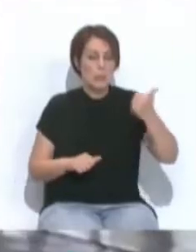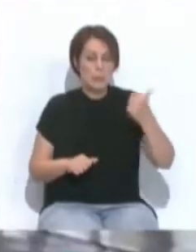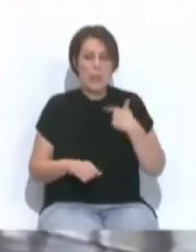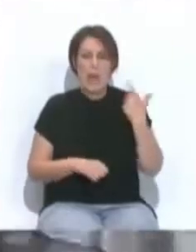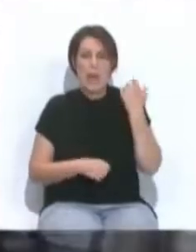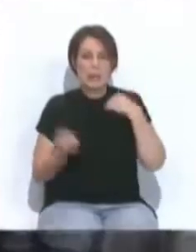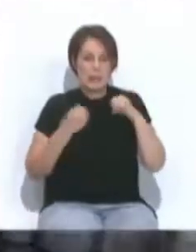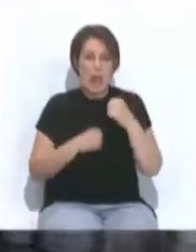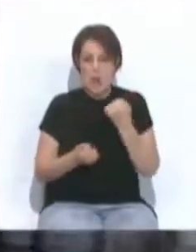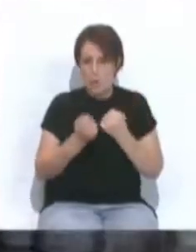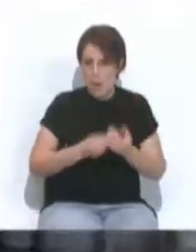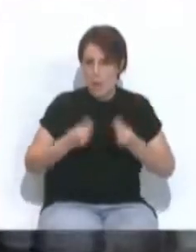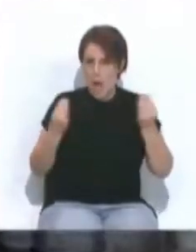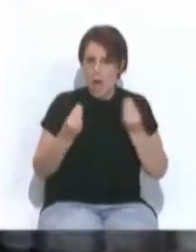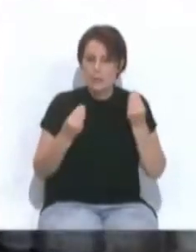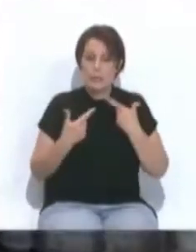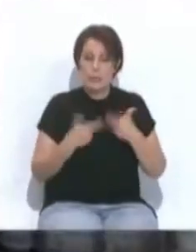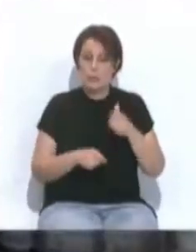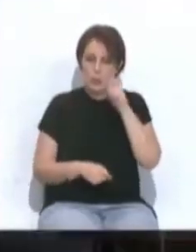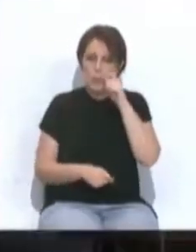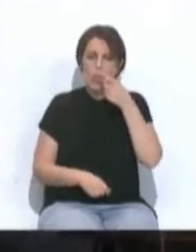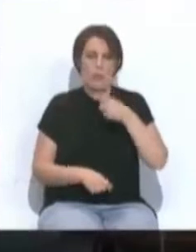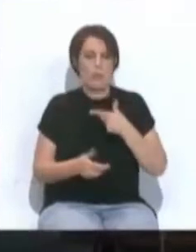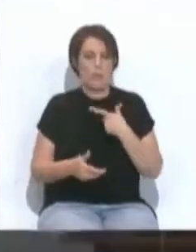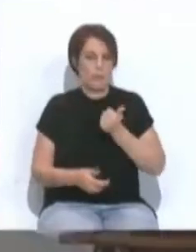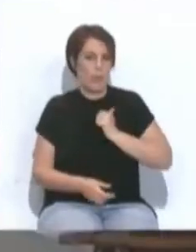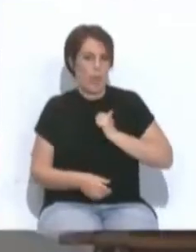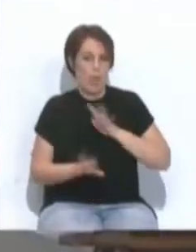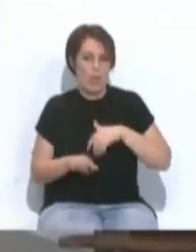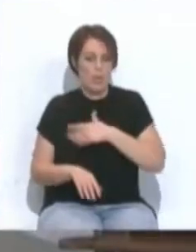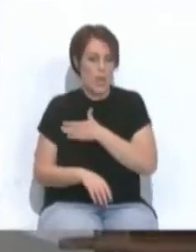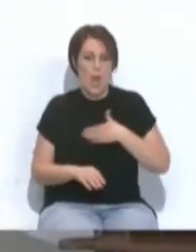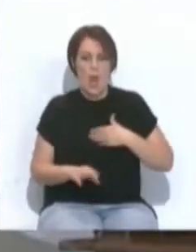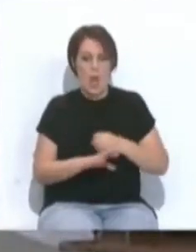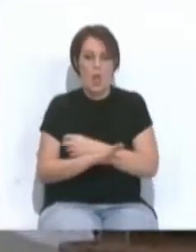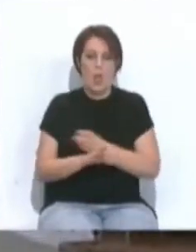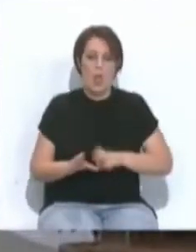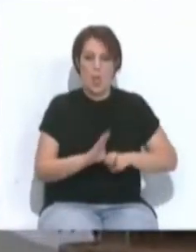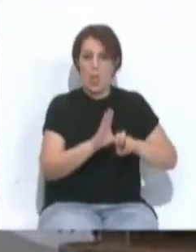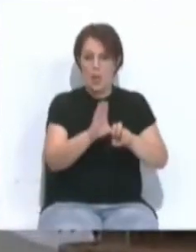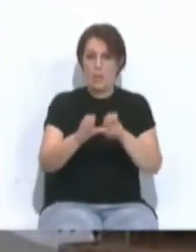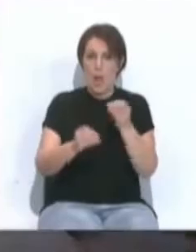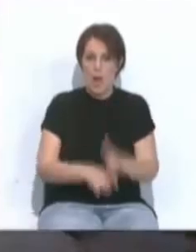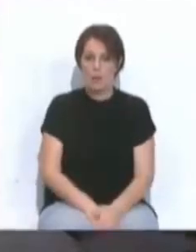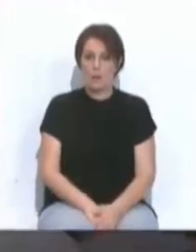económica especialmente el sector turismo y beneficiará a los gaditanos que opten por el desplazamiento en tren.